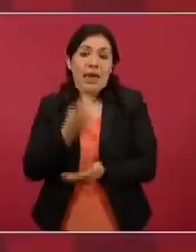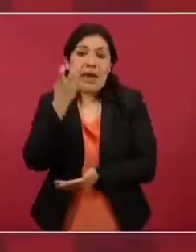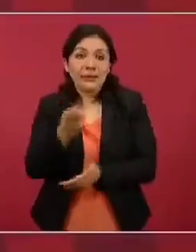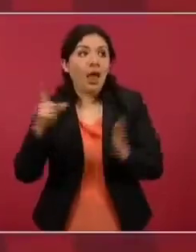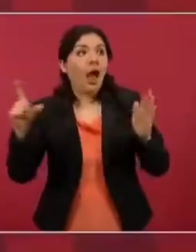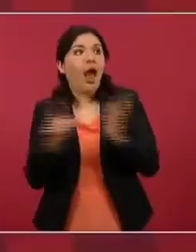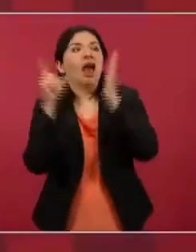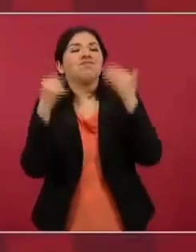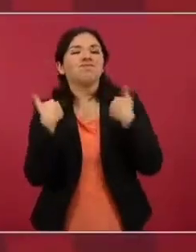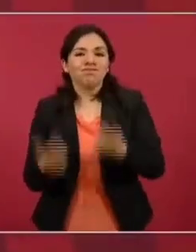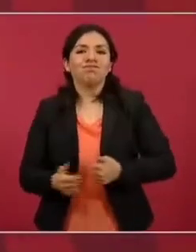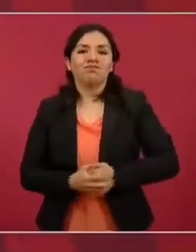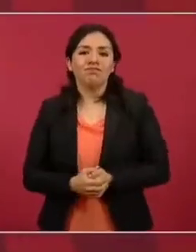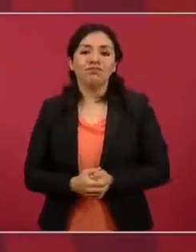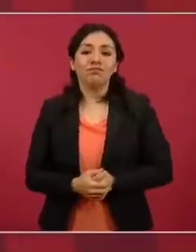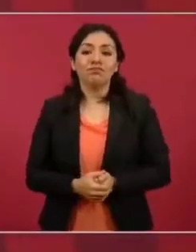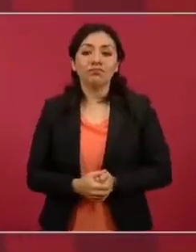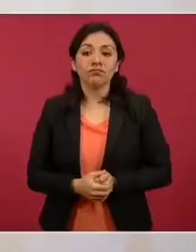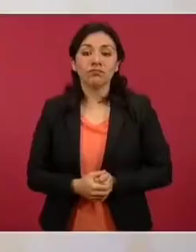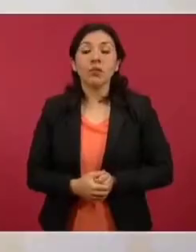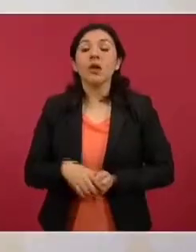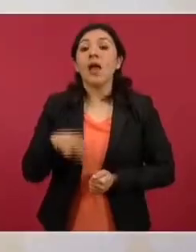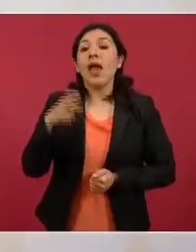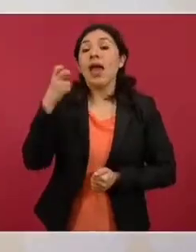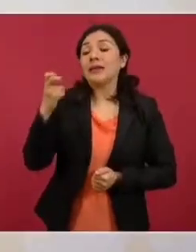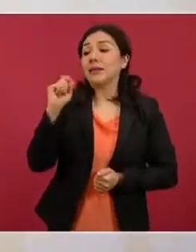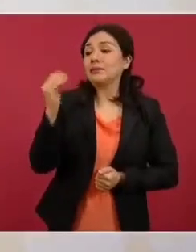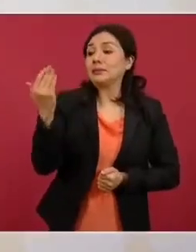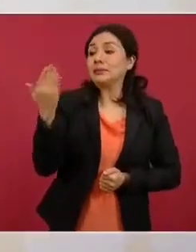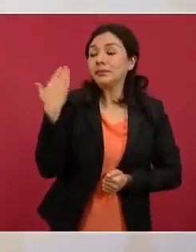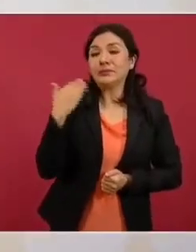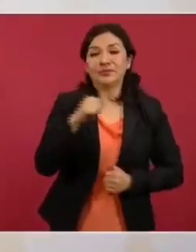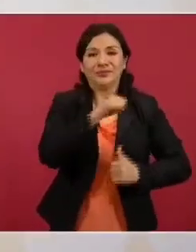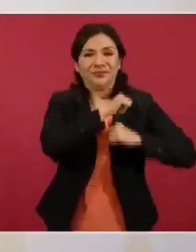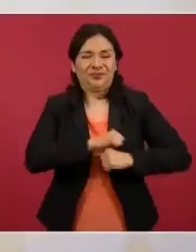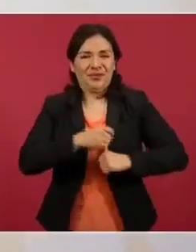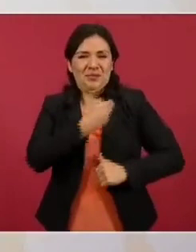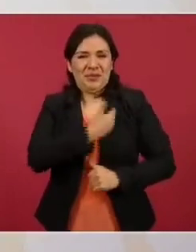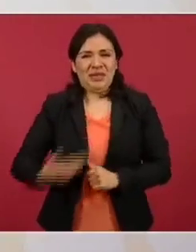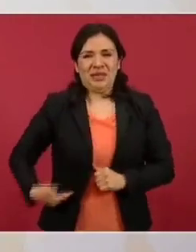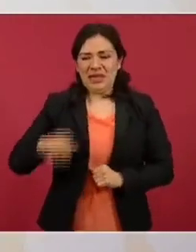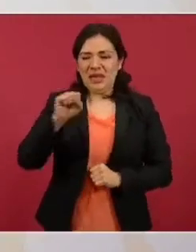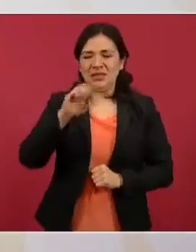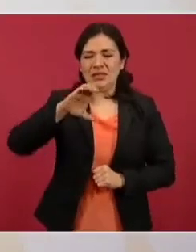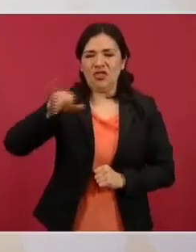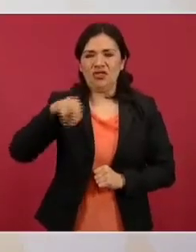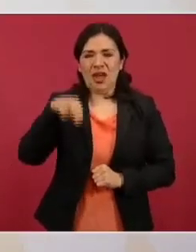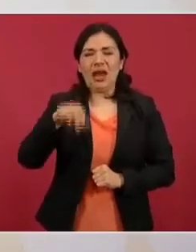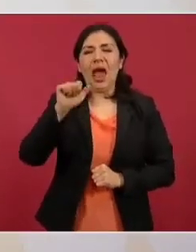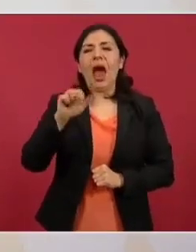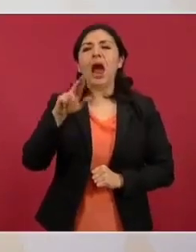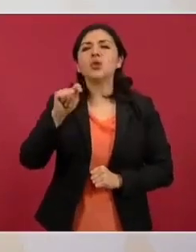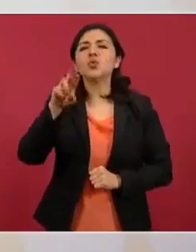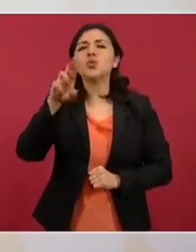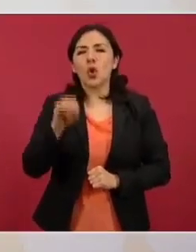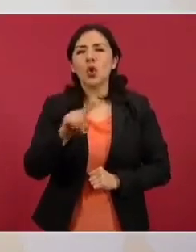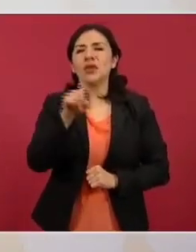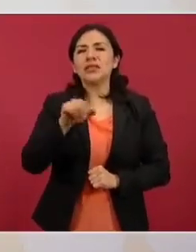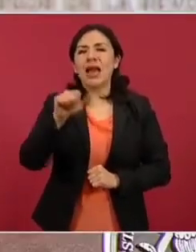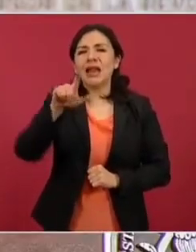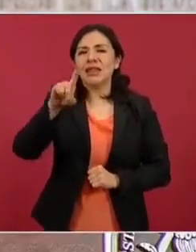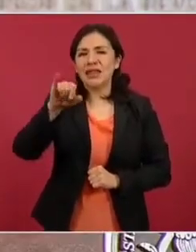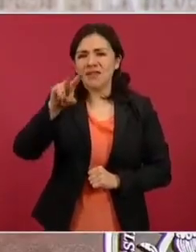Y lo que declaró el ministro de la Corte, Arturo Saldívar, es real,